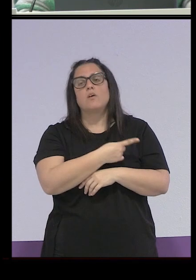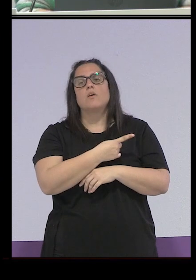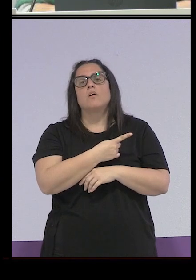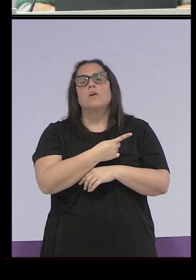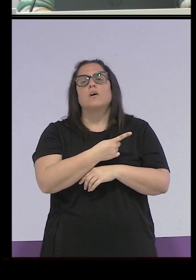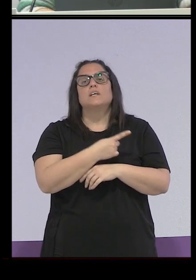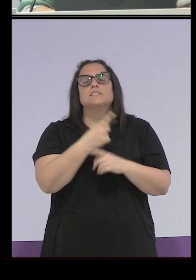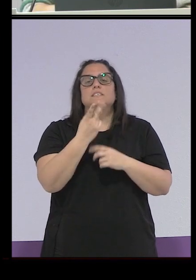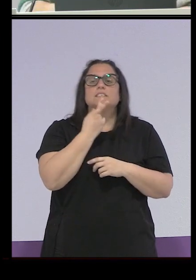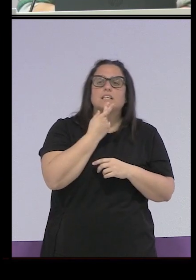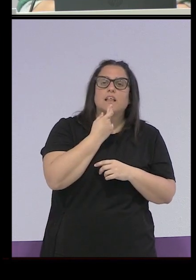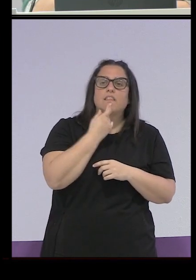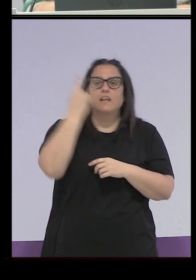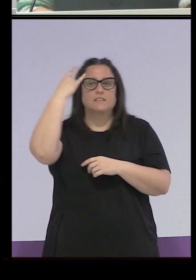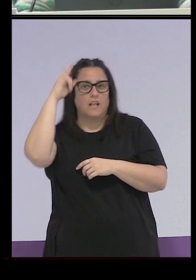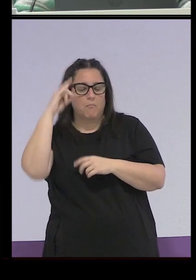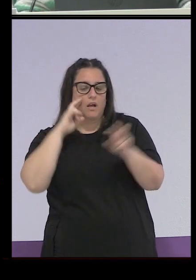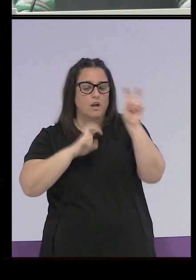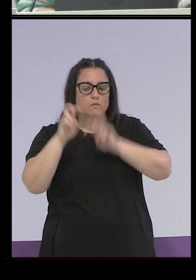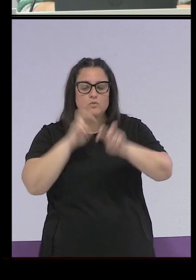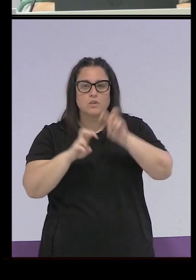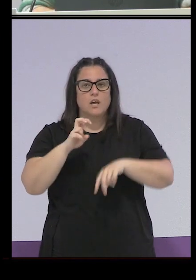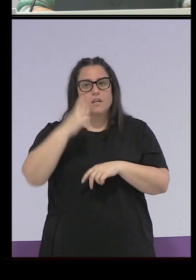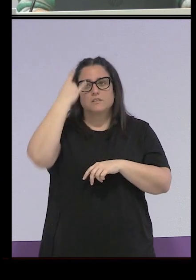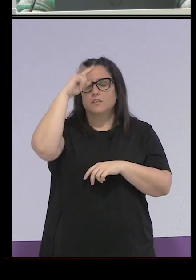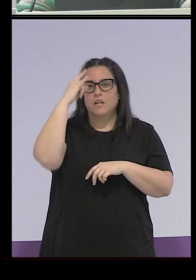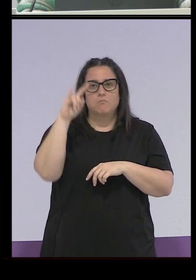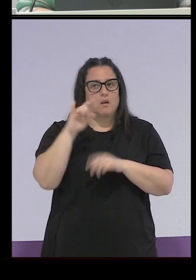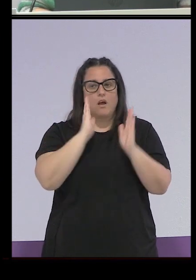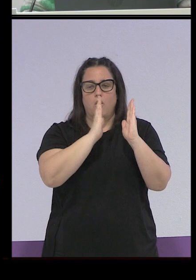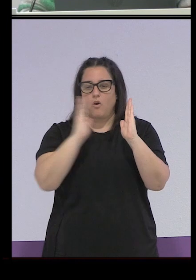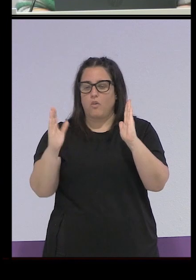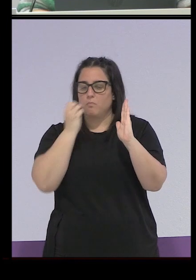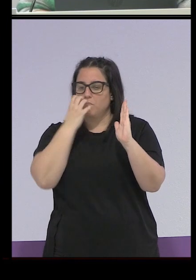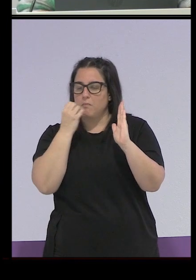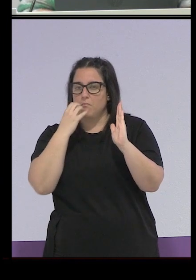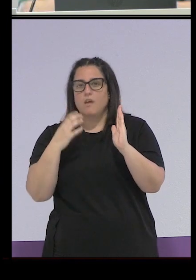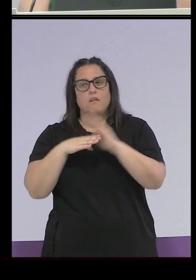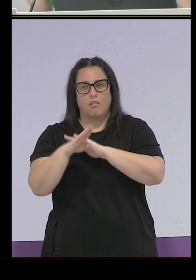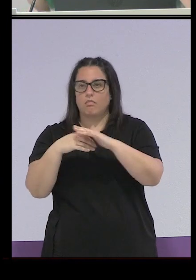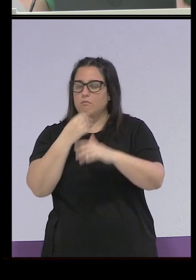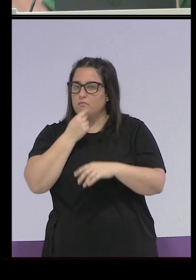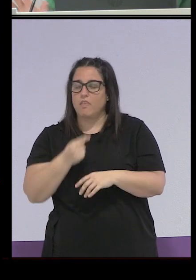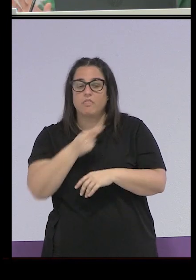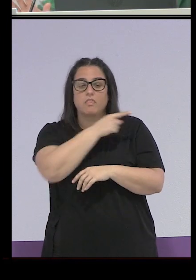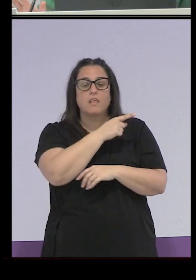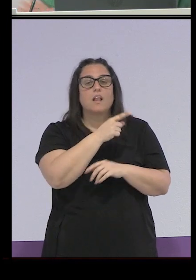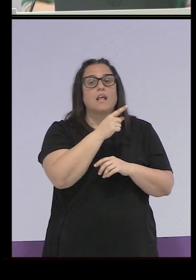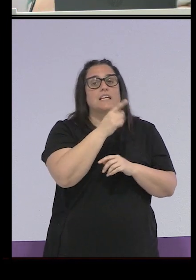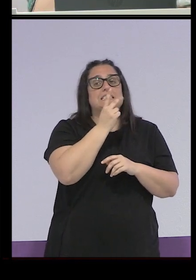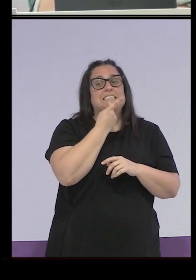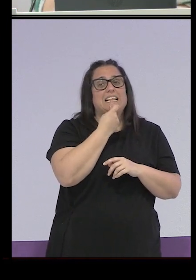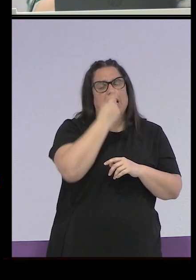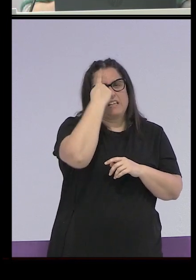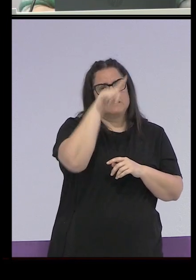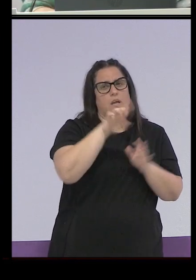y la de Salamanca. En Salamanca lo tienen todo perfectamente ordenado, muy accesible y tal, y en Santander saben que esa documentación está en el archivo histórico